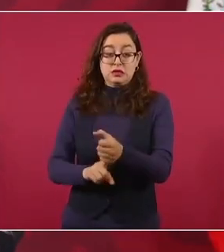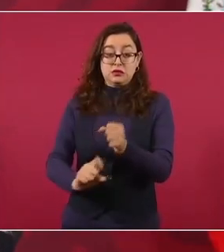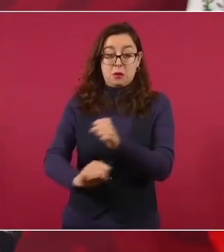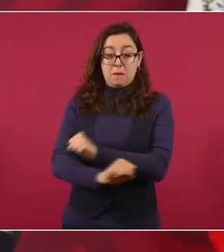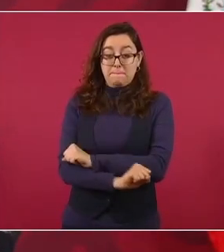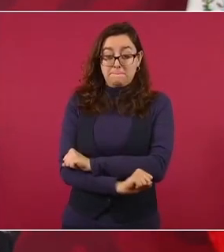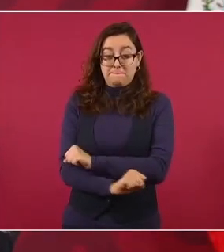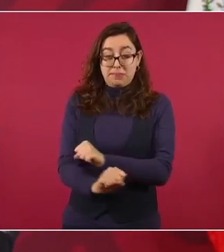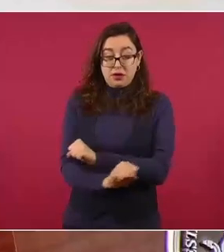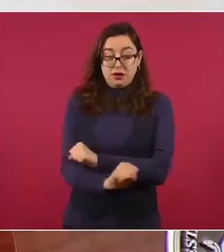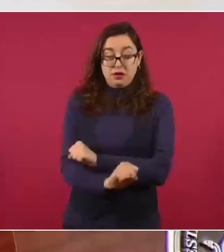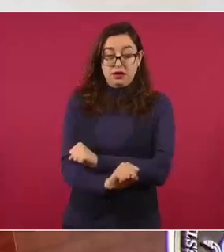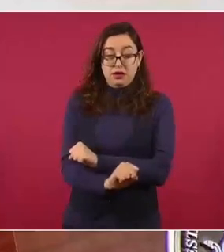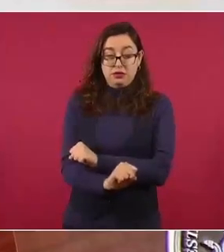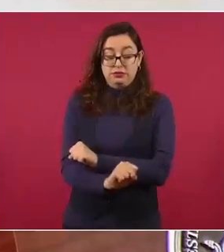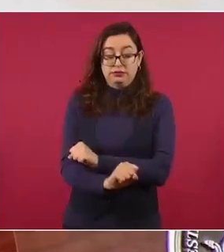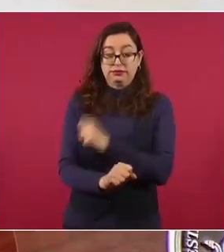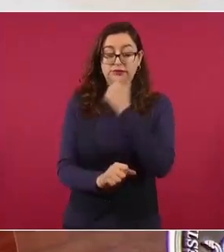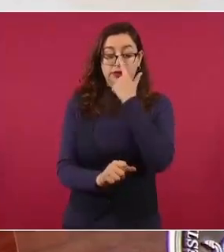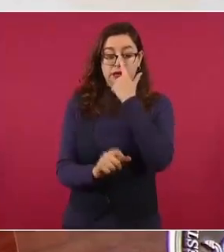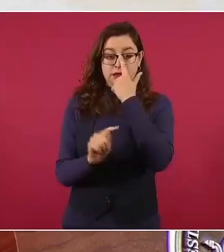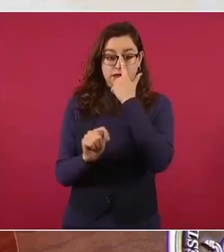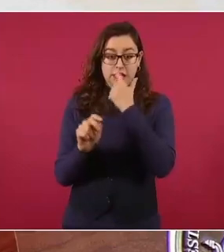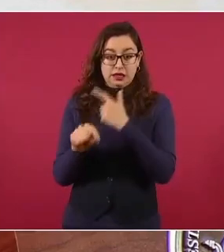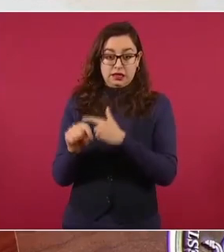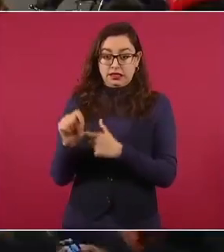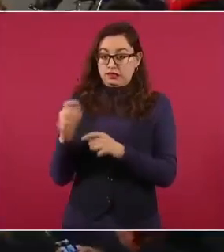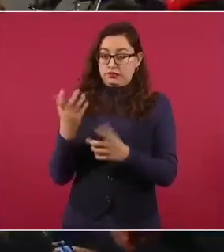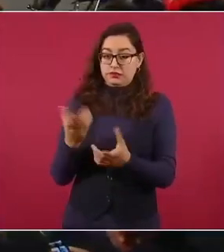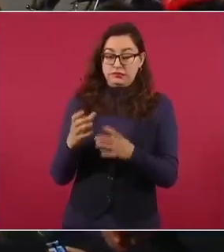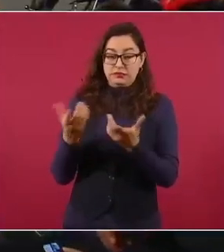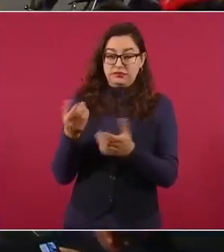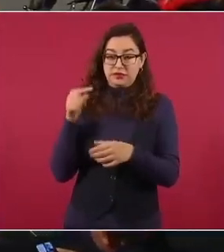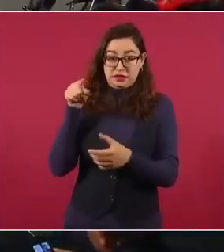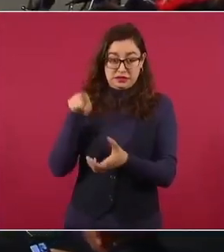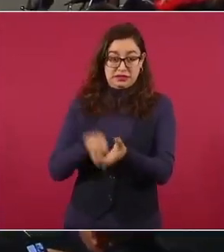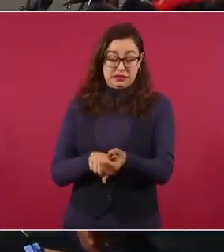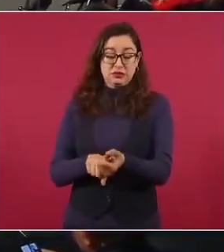de los militares maderistas.